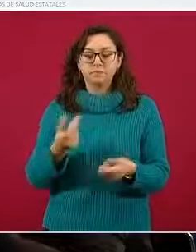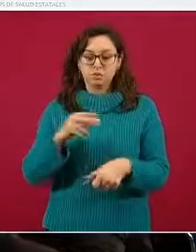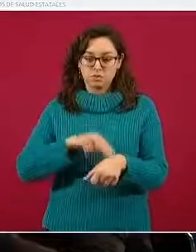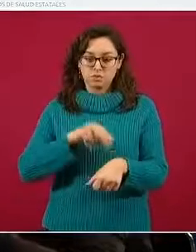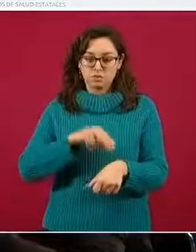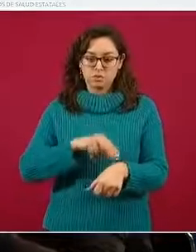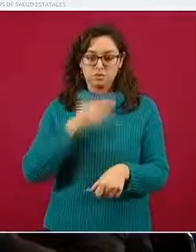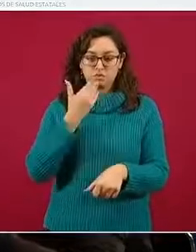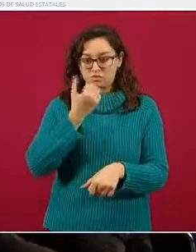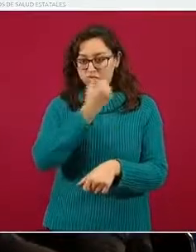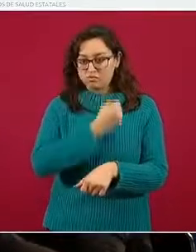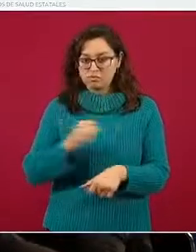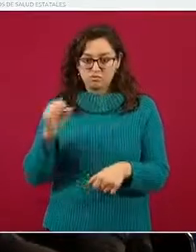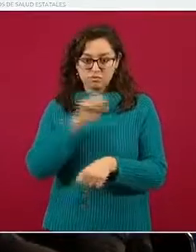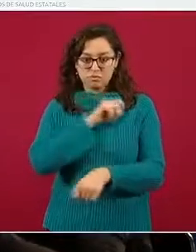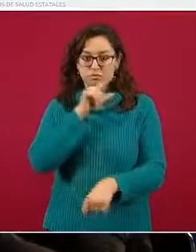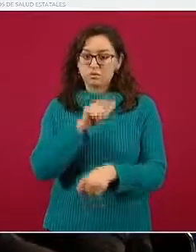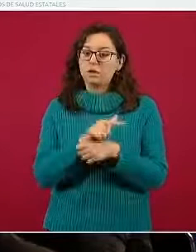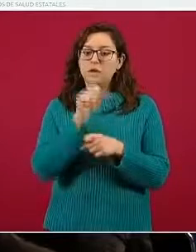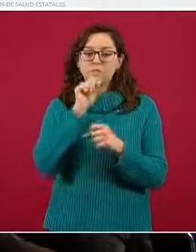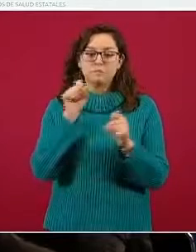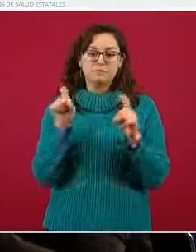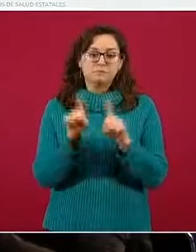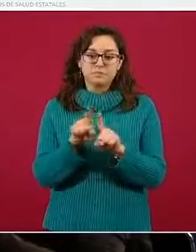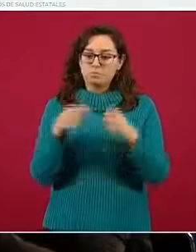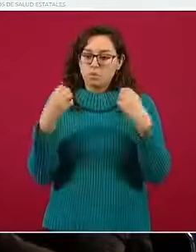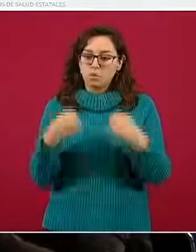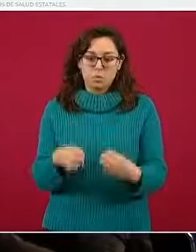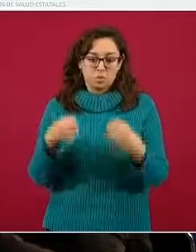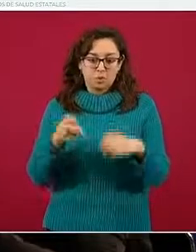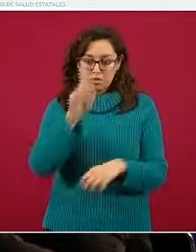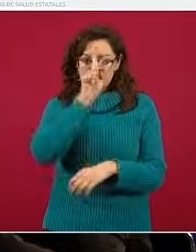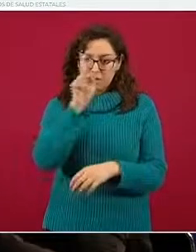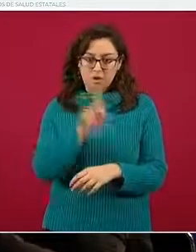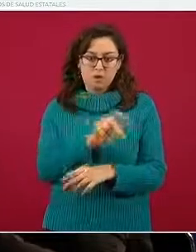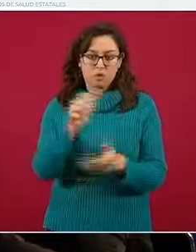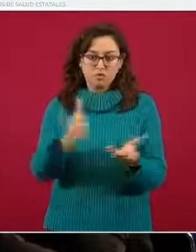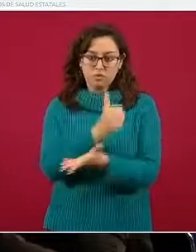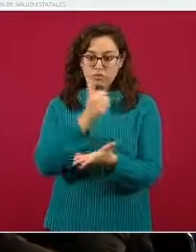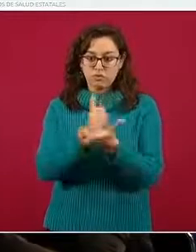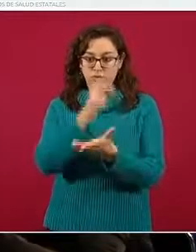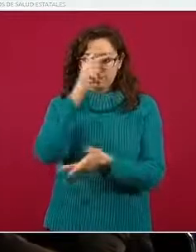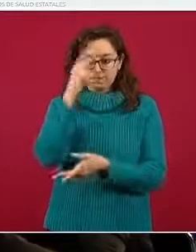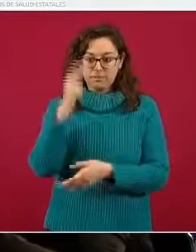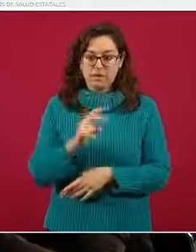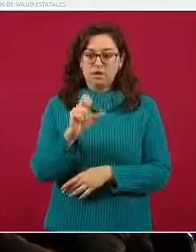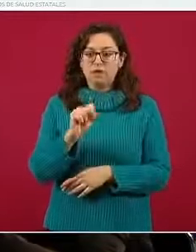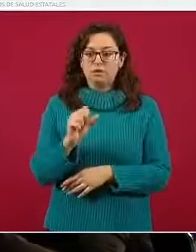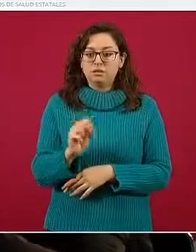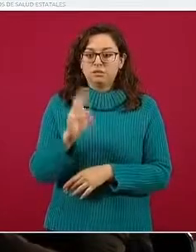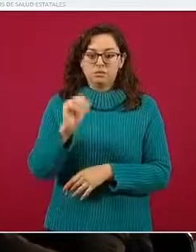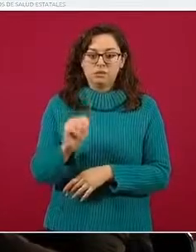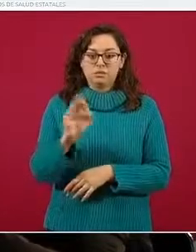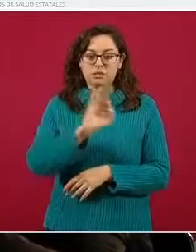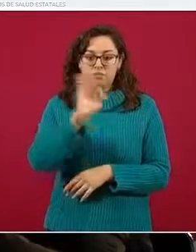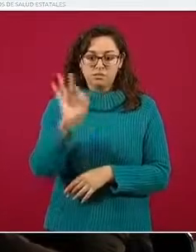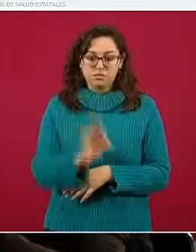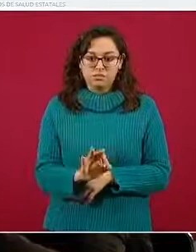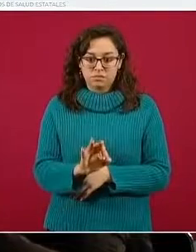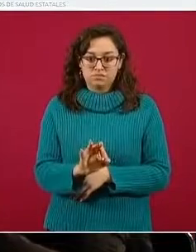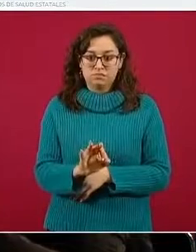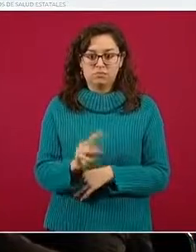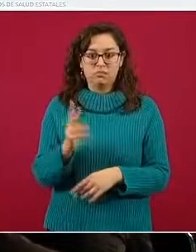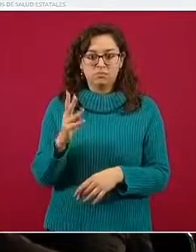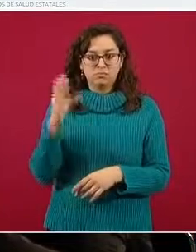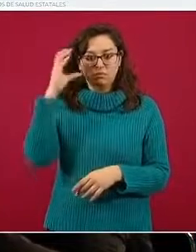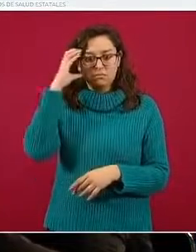también la Ciudad de México ocupa en este momento el primer lugar con un 69 por ciento de ocupación de